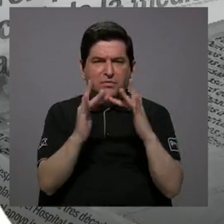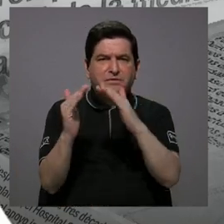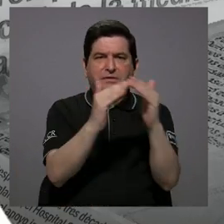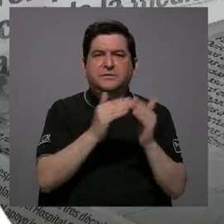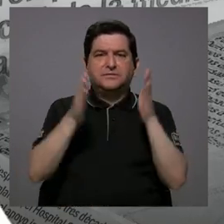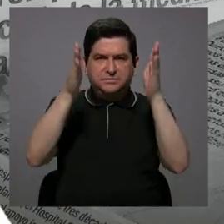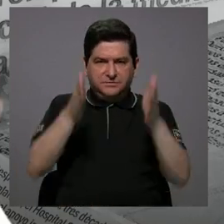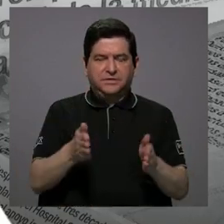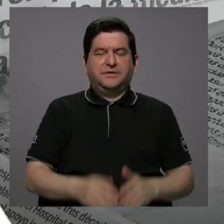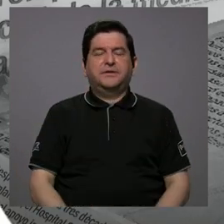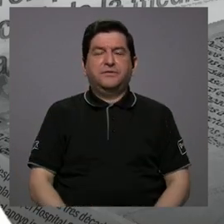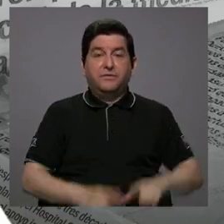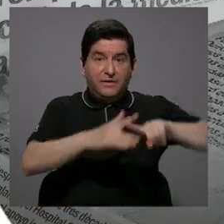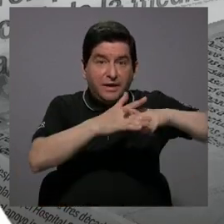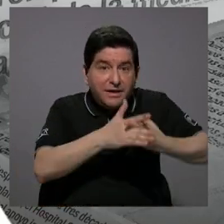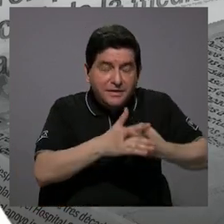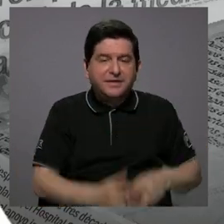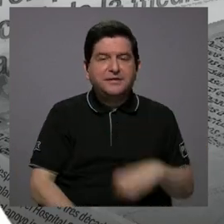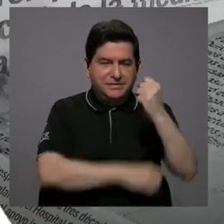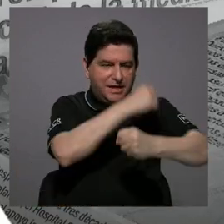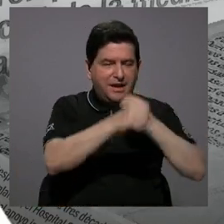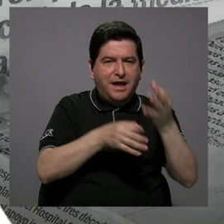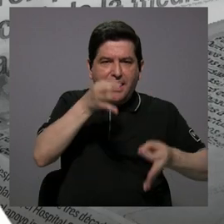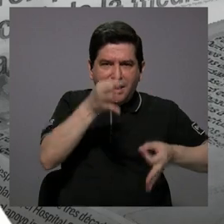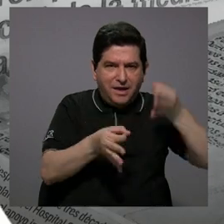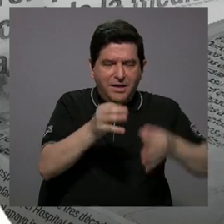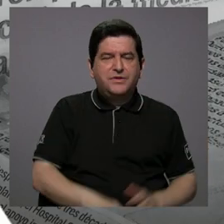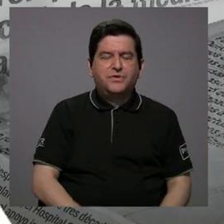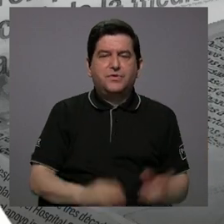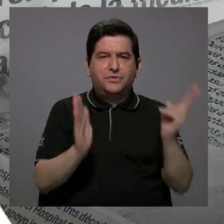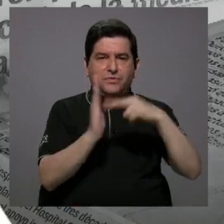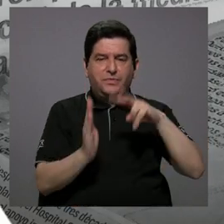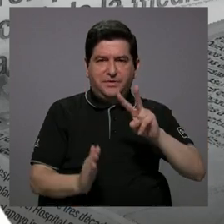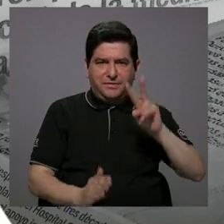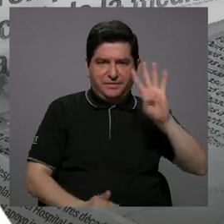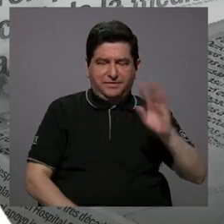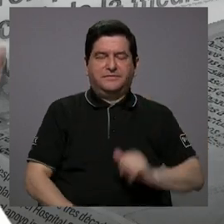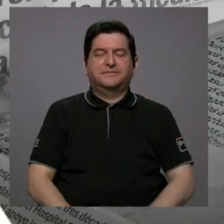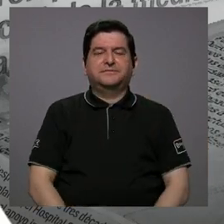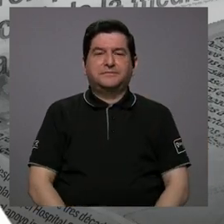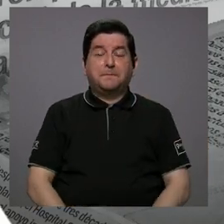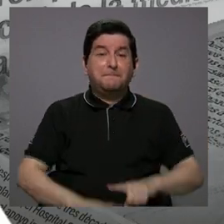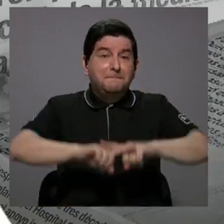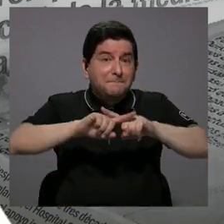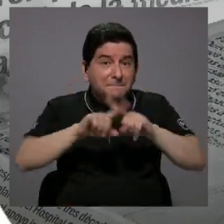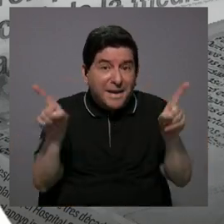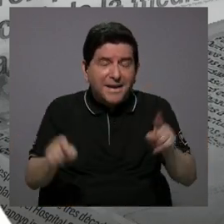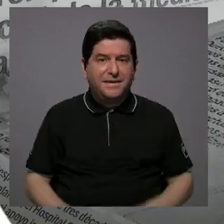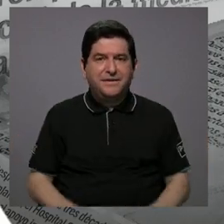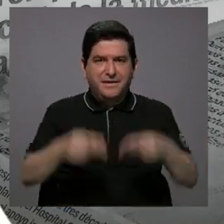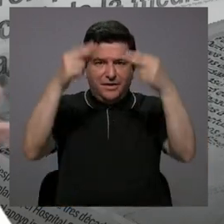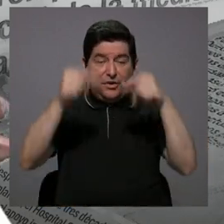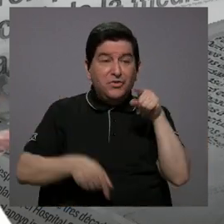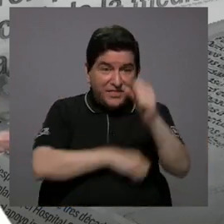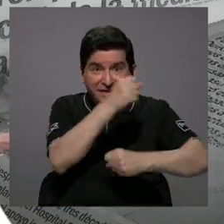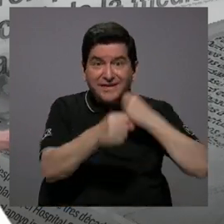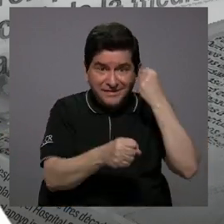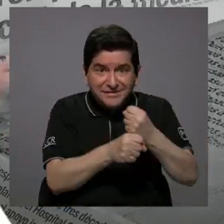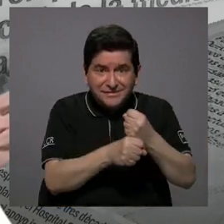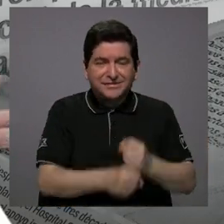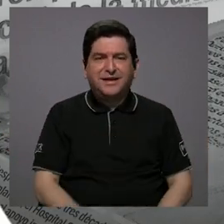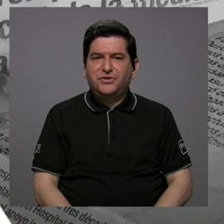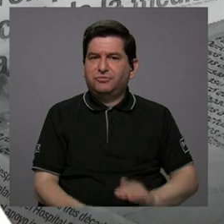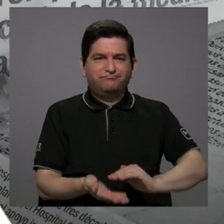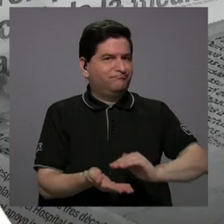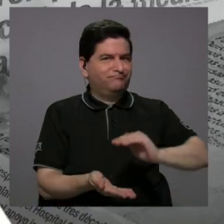ciudadanía al inaugurarse el año judicial del 2024. Sin embargo, el presupuesto de este año